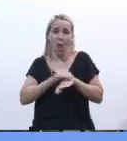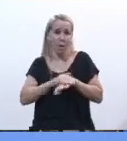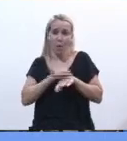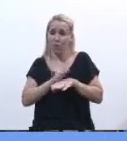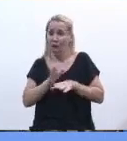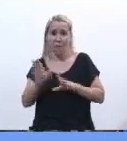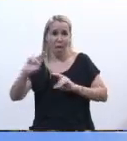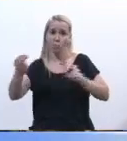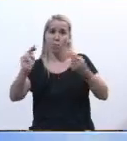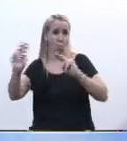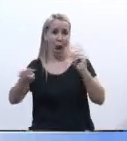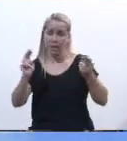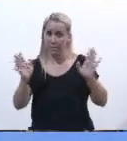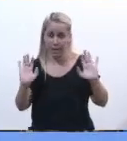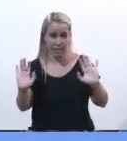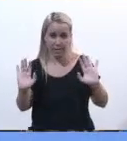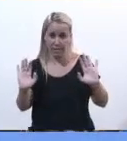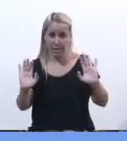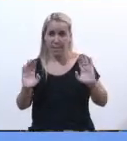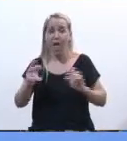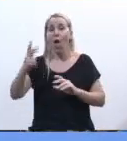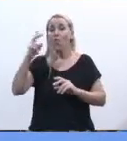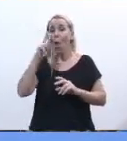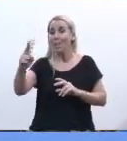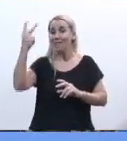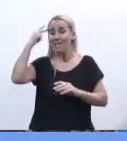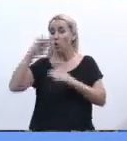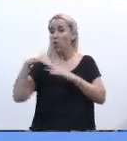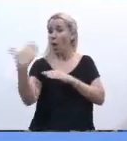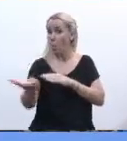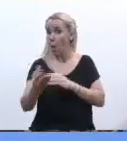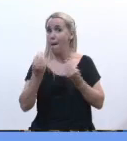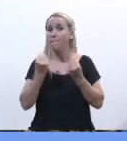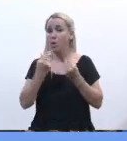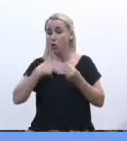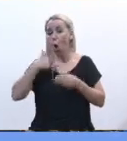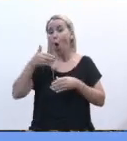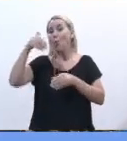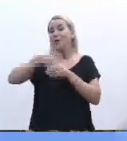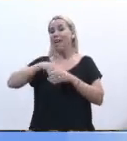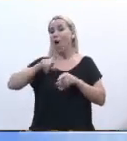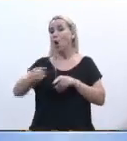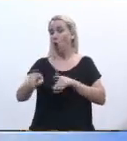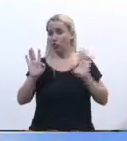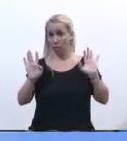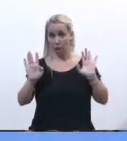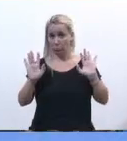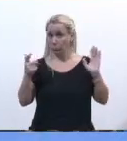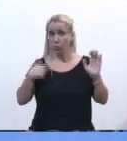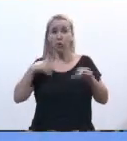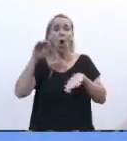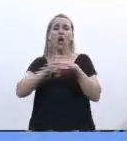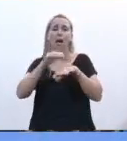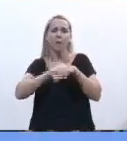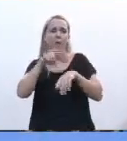ninguna de las muertes ocurridas después del 2018, por haber votado en contra, y no hago responsable de ningún